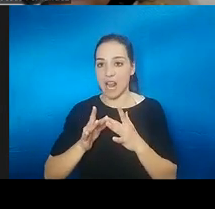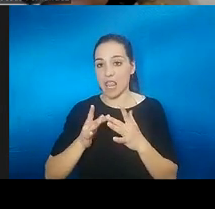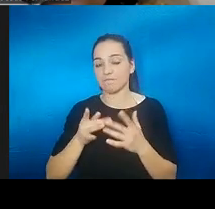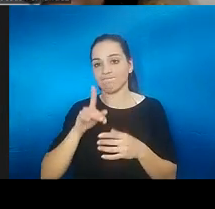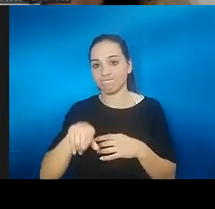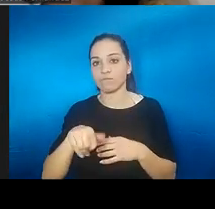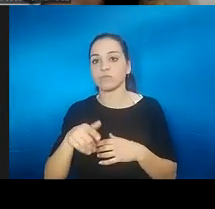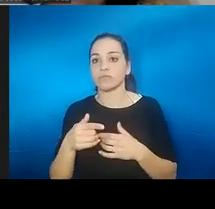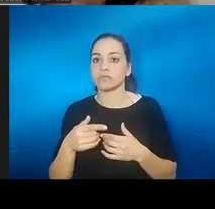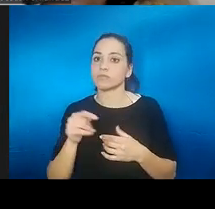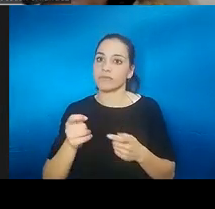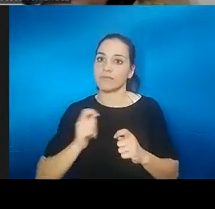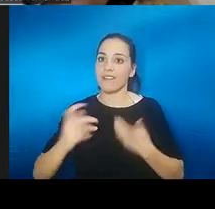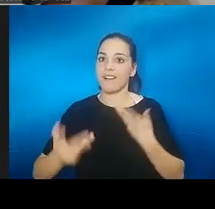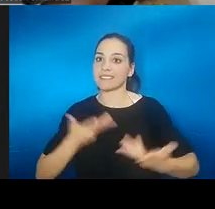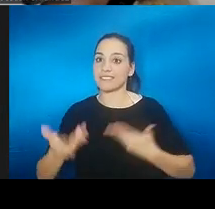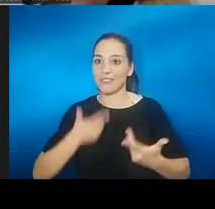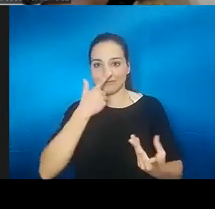es un activador, ¿no? El olfato.